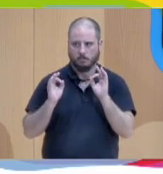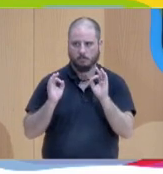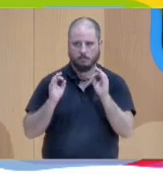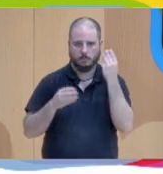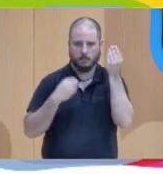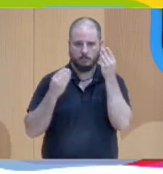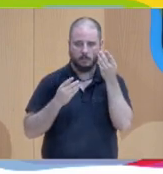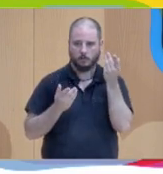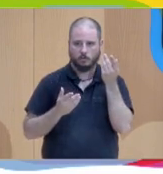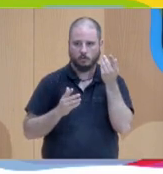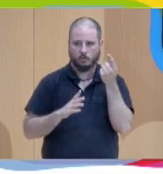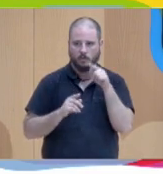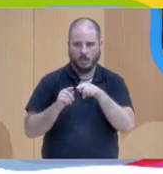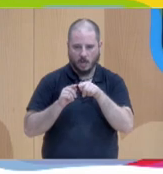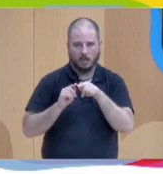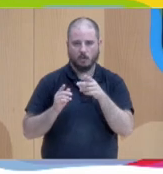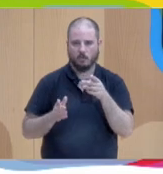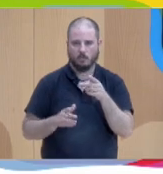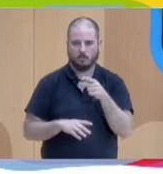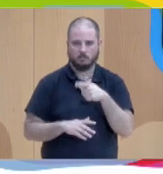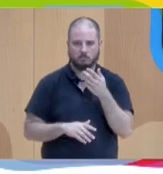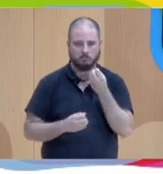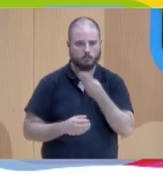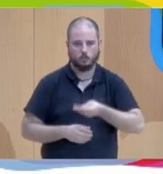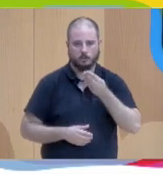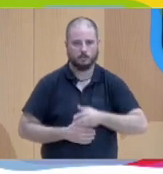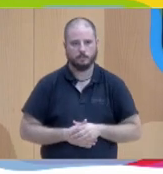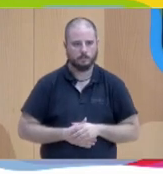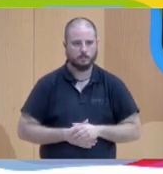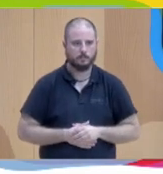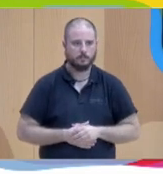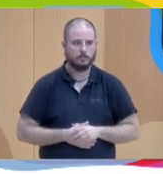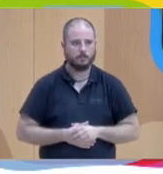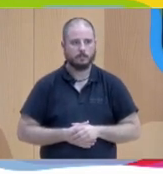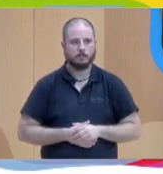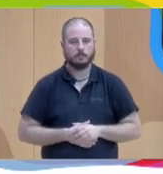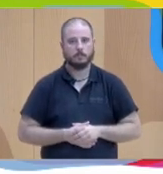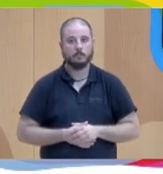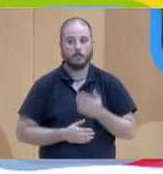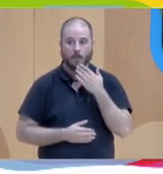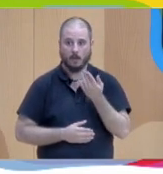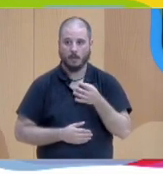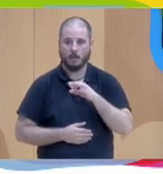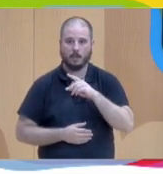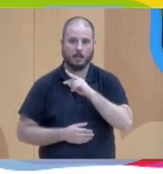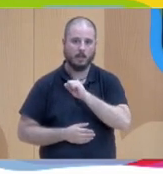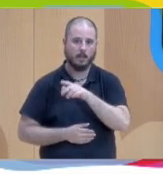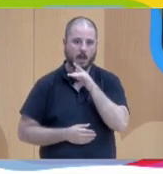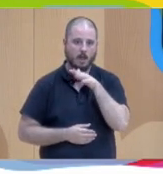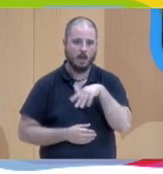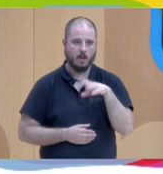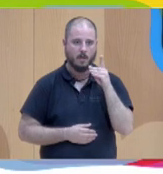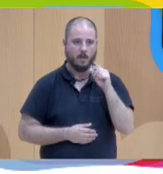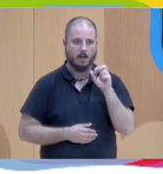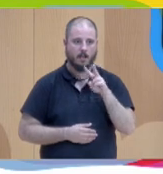crítico que lo estáis estimulando es realmente una riqueza es muchísimas gracias Sandra vamos ahora con David educador social